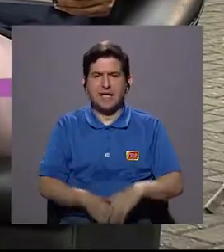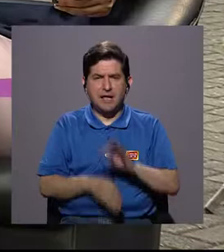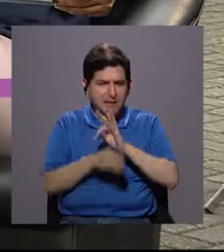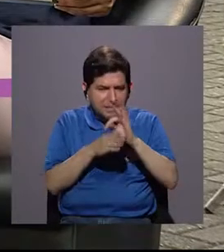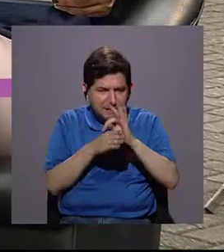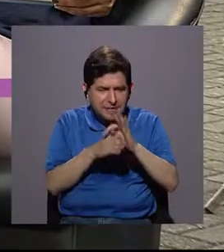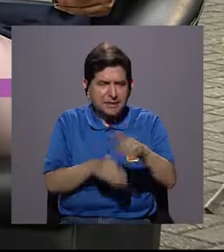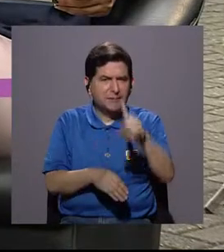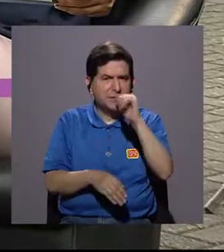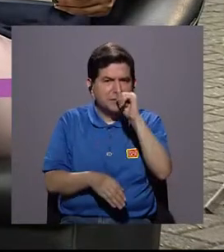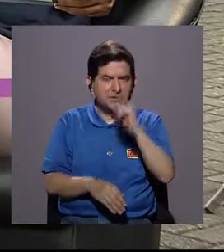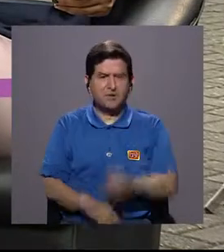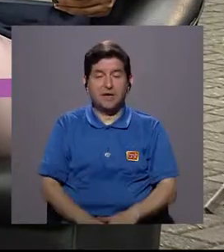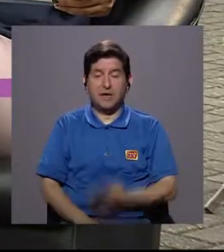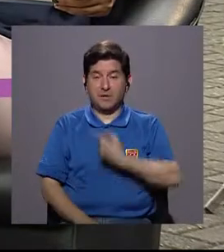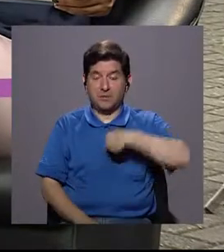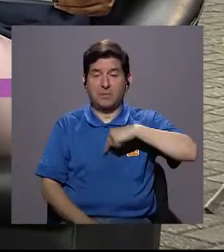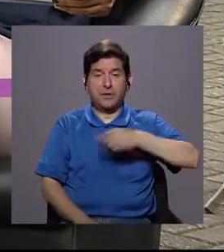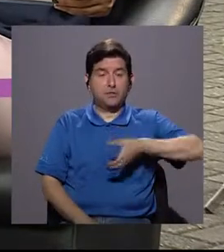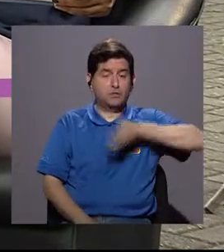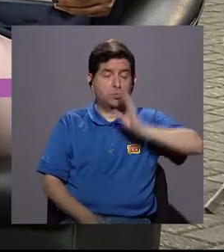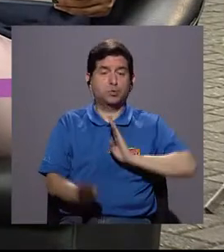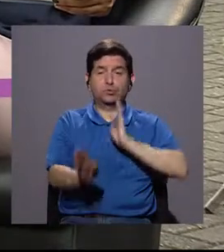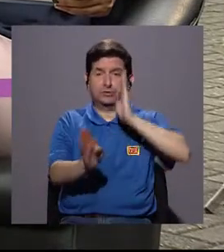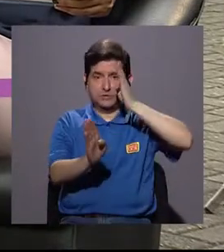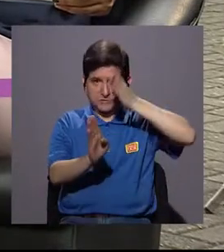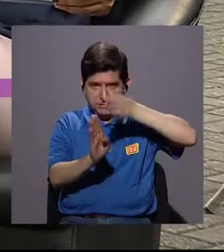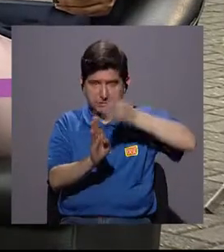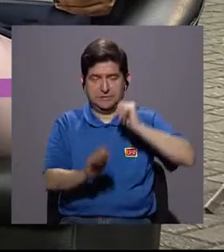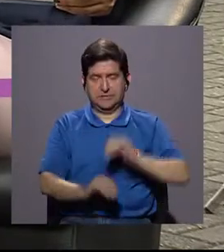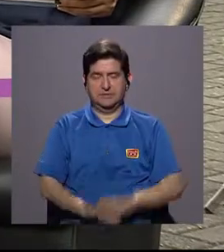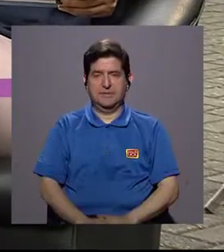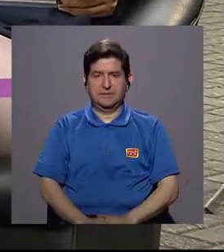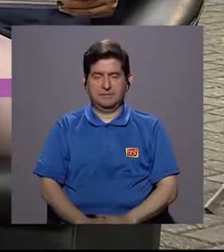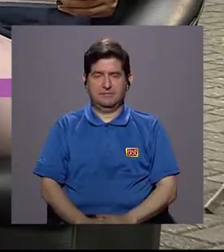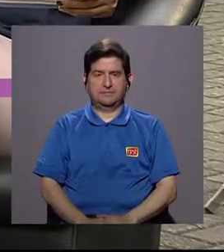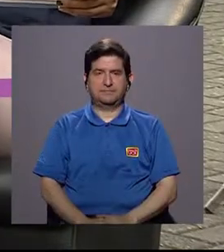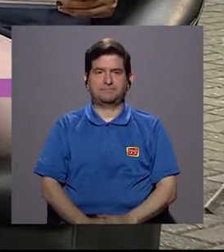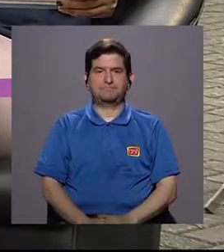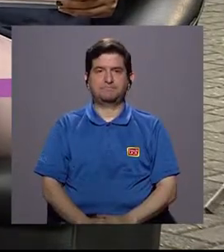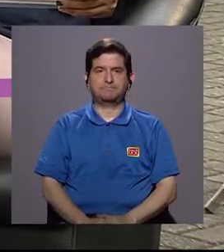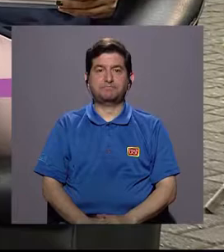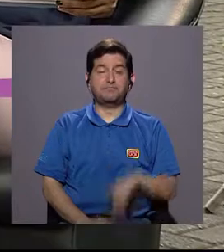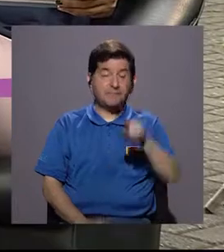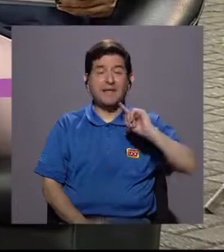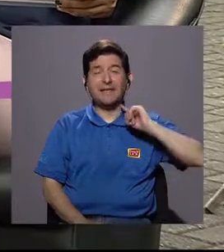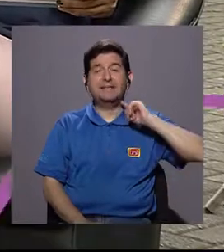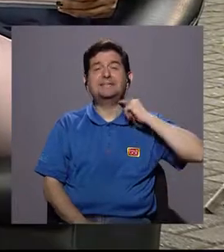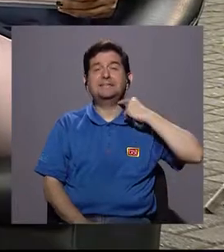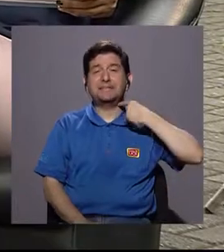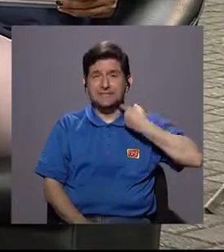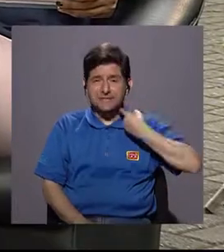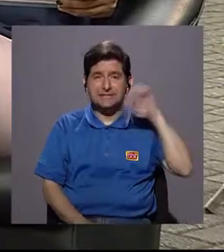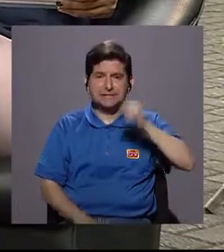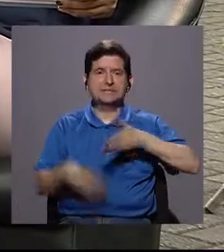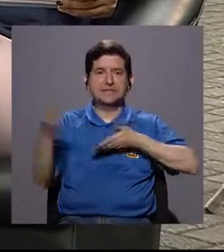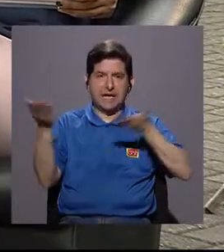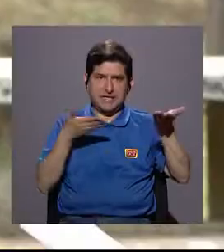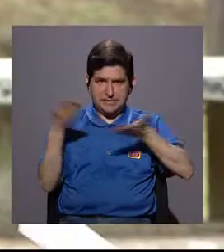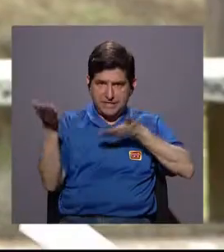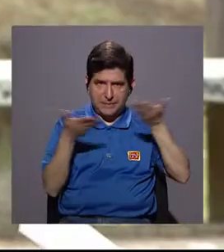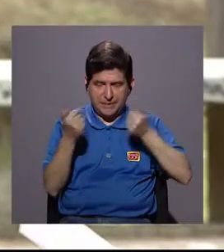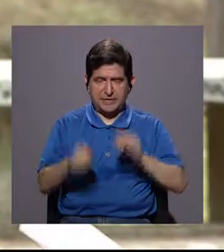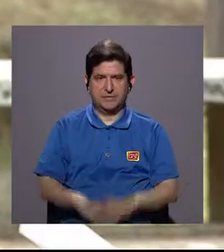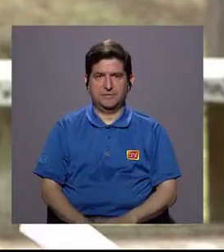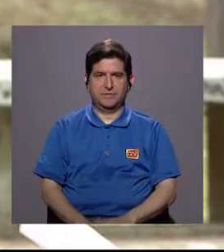al agua para que nosotros podamos tomarla directamente del tubo. Entonces se encarecería bastante el servicio